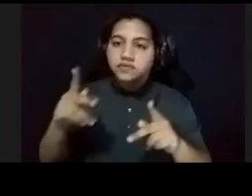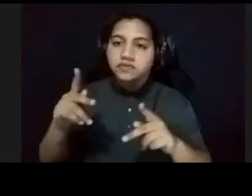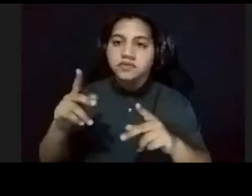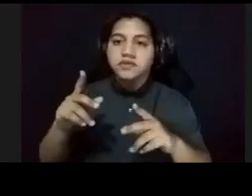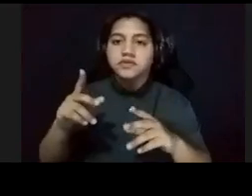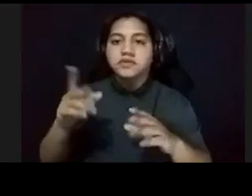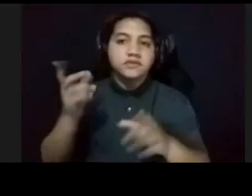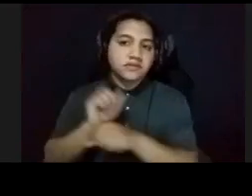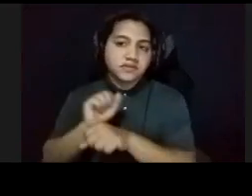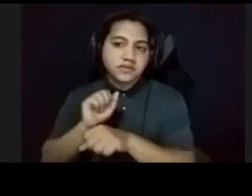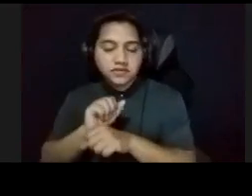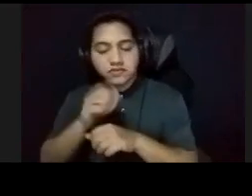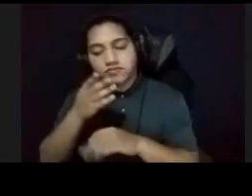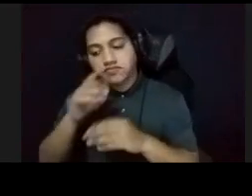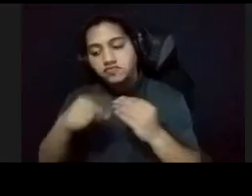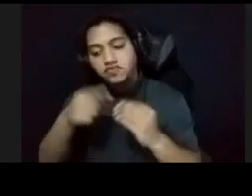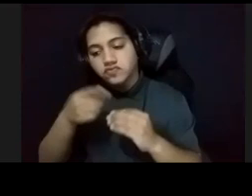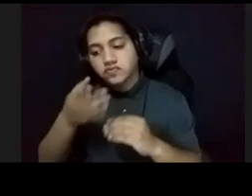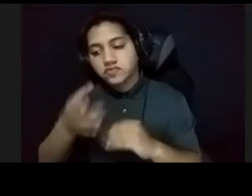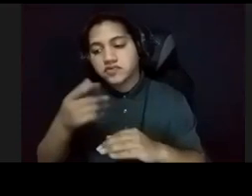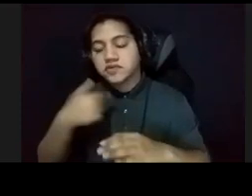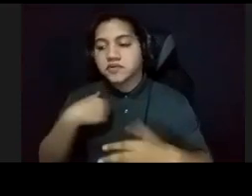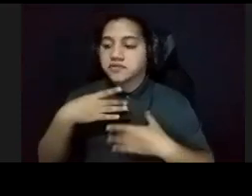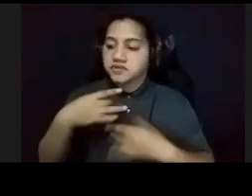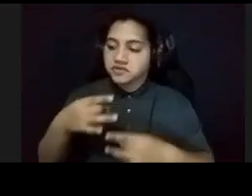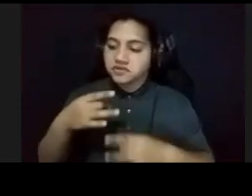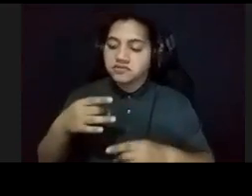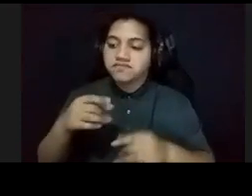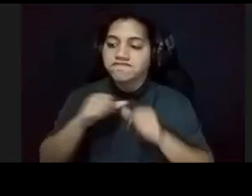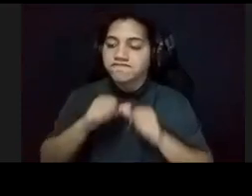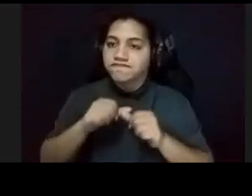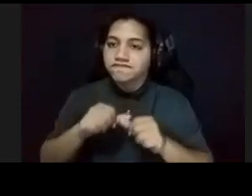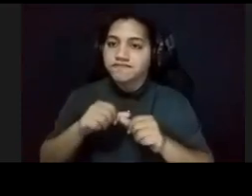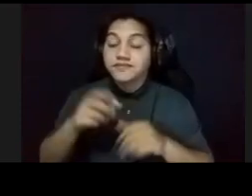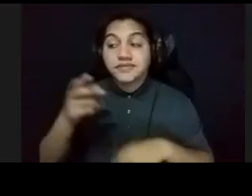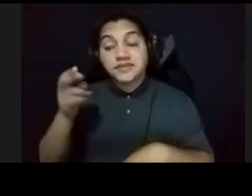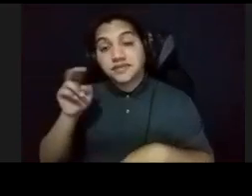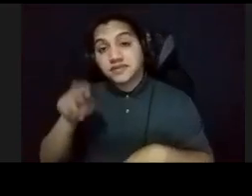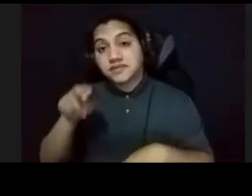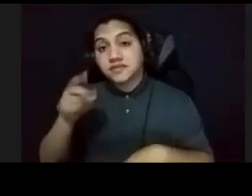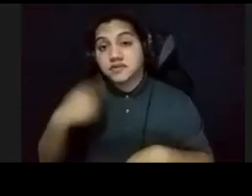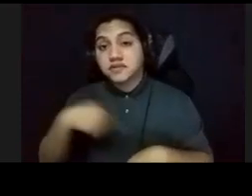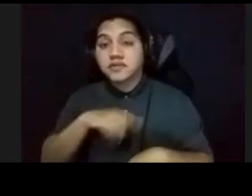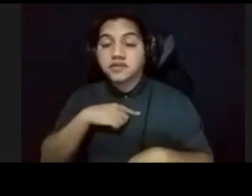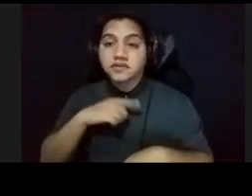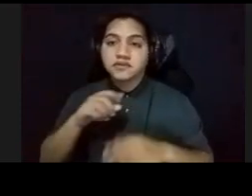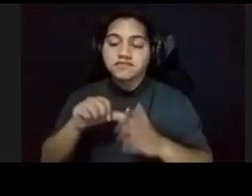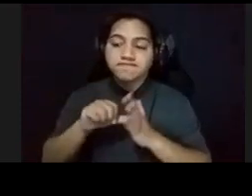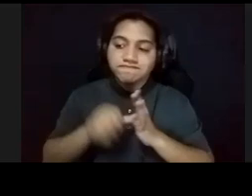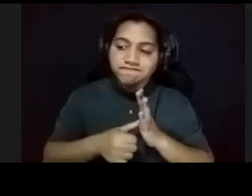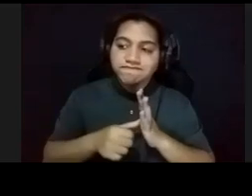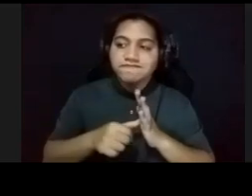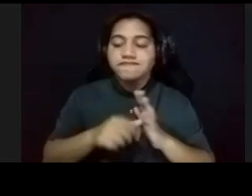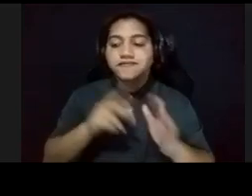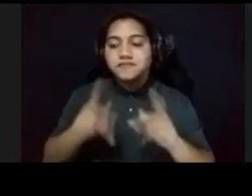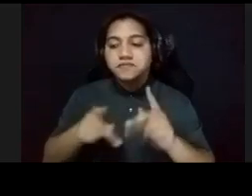trabajo sobre él, y me gustaría seguir fomentándolo, porque hay una necesidad, de nosotros destacar, estas figuras, que